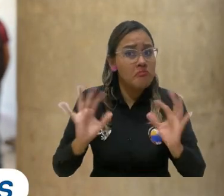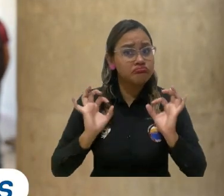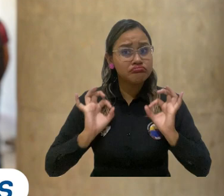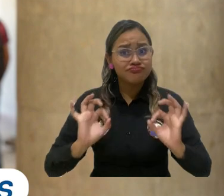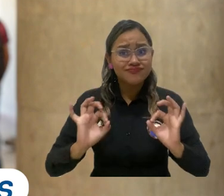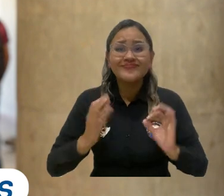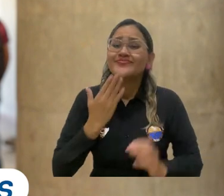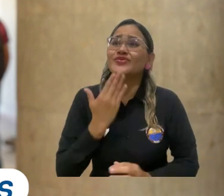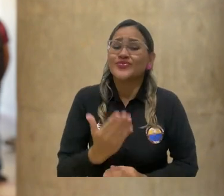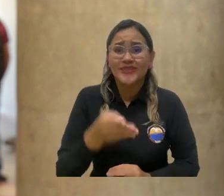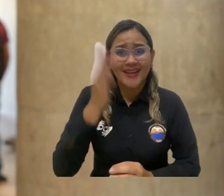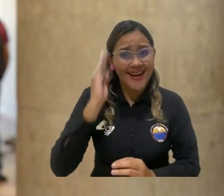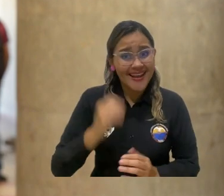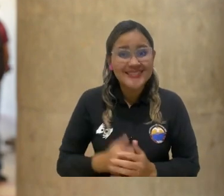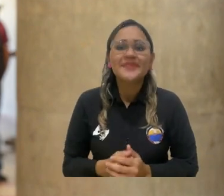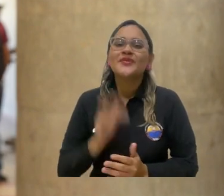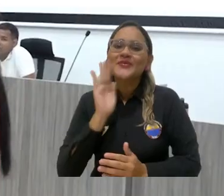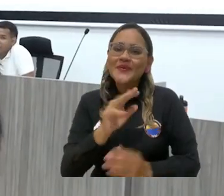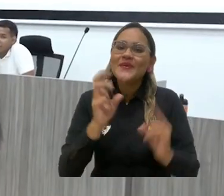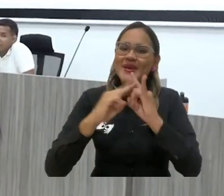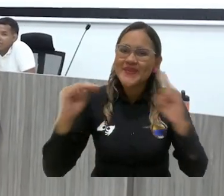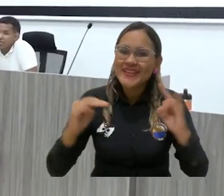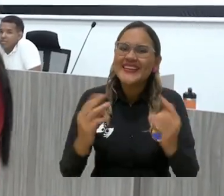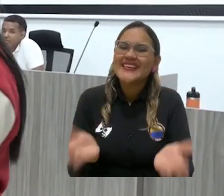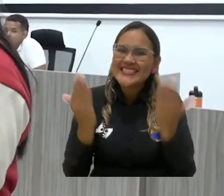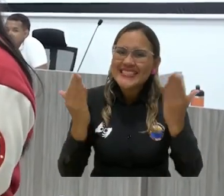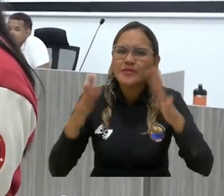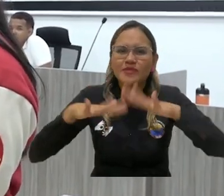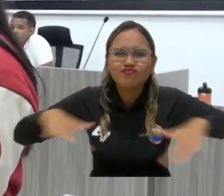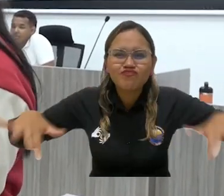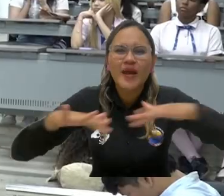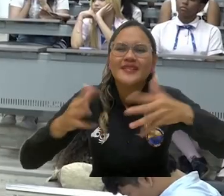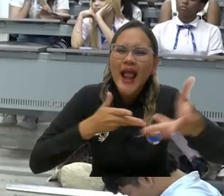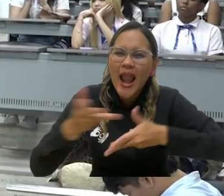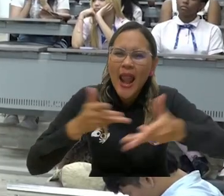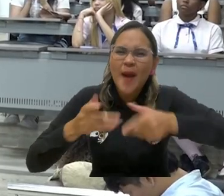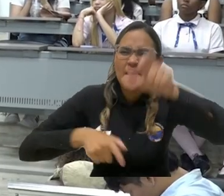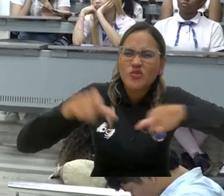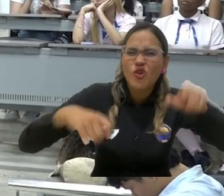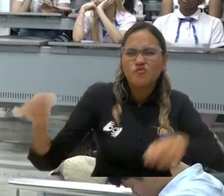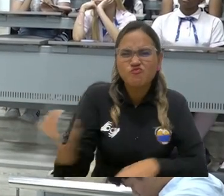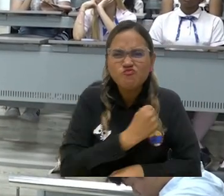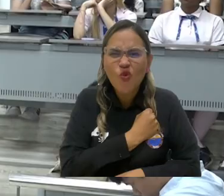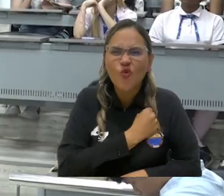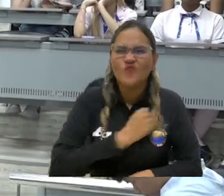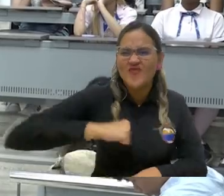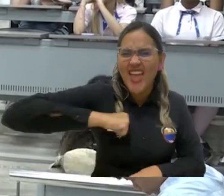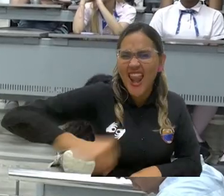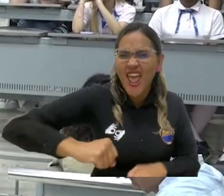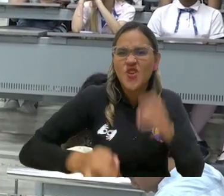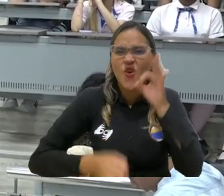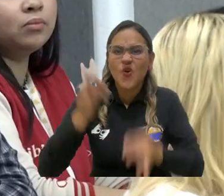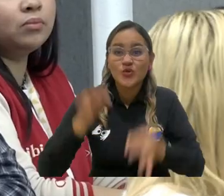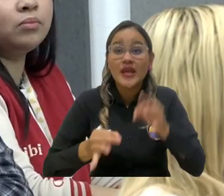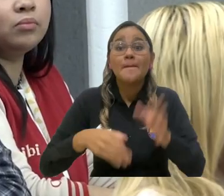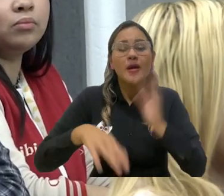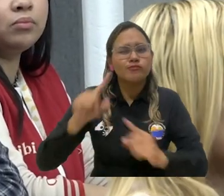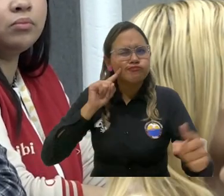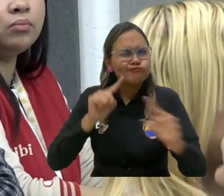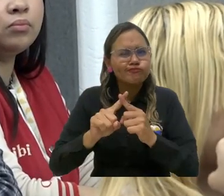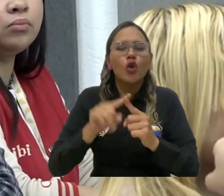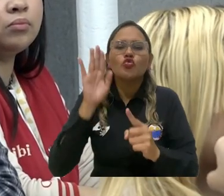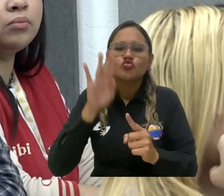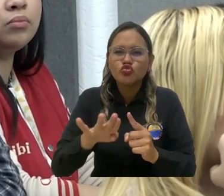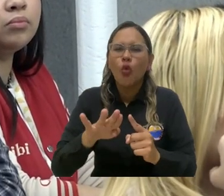también, todo muy bien, gracias a Dios. Desde Unimagdalena se promueven estos escenarios que integran a los amantes de la justicia y del derecho